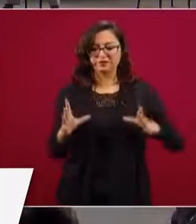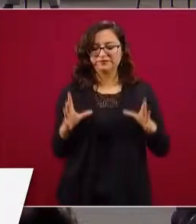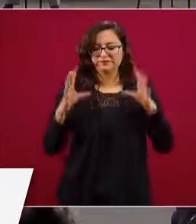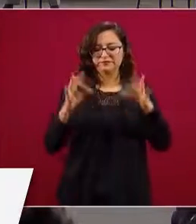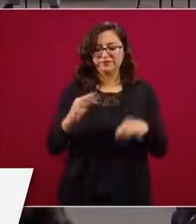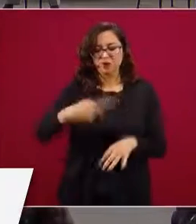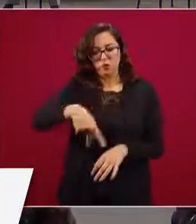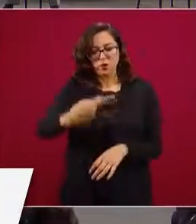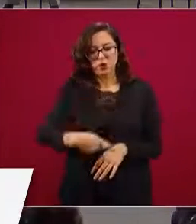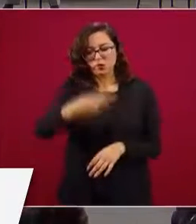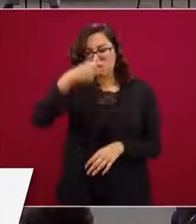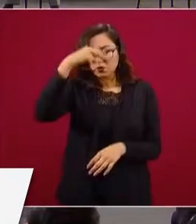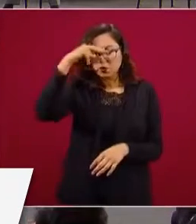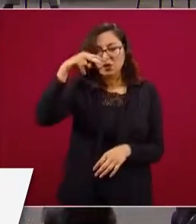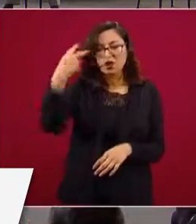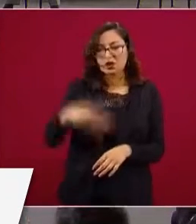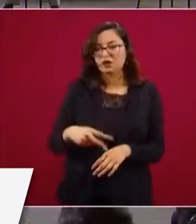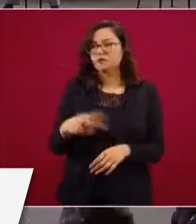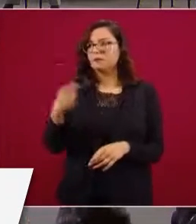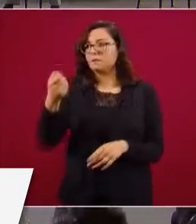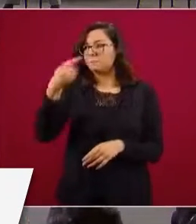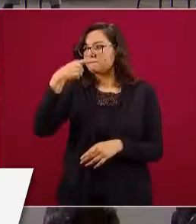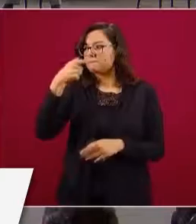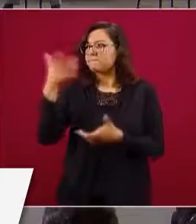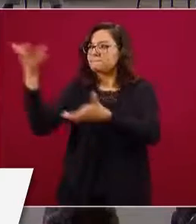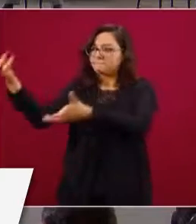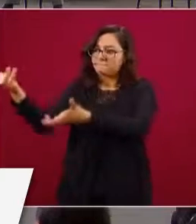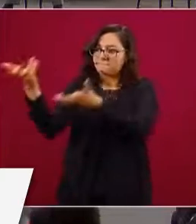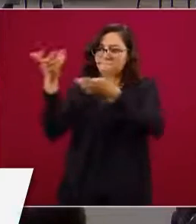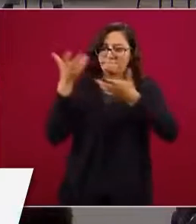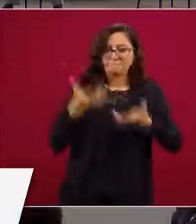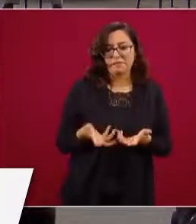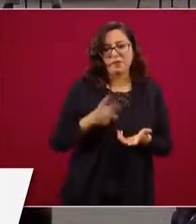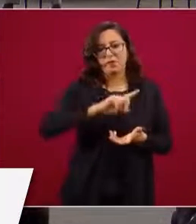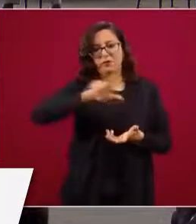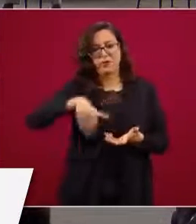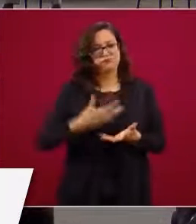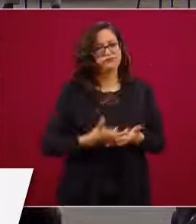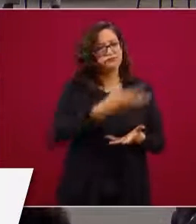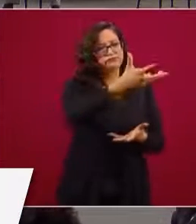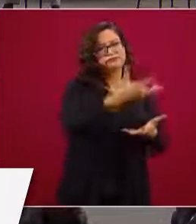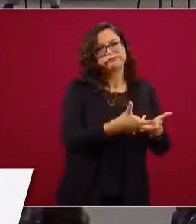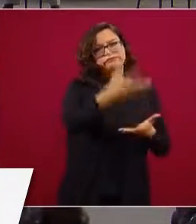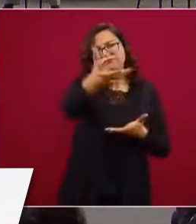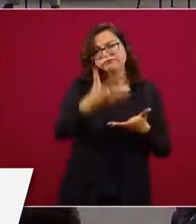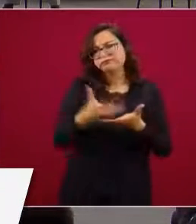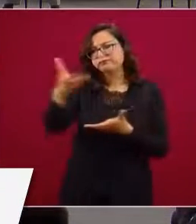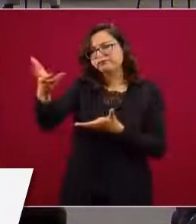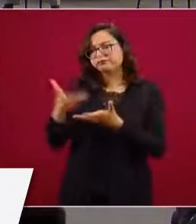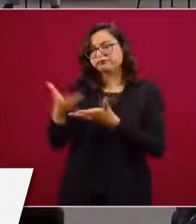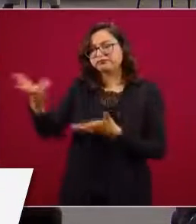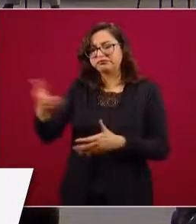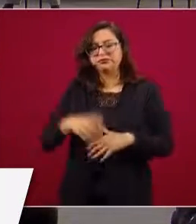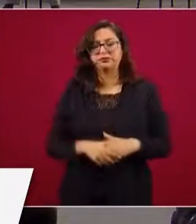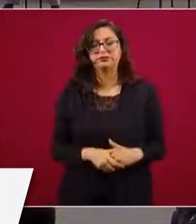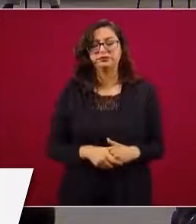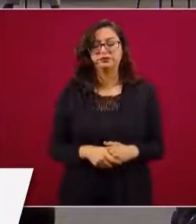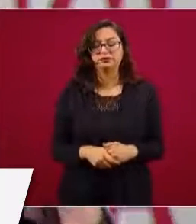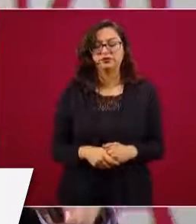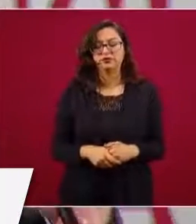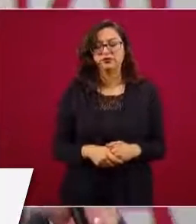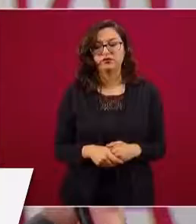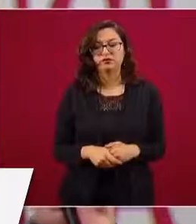pública responsable de la distribución de los medicamentos, proceso en el cual recurrentemente ha habido